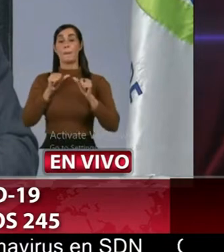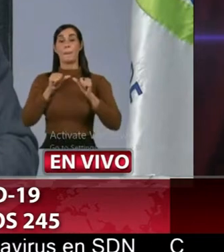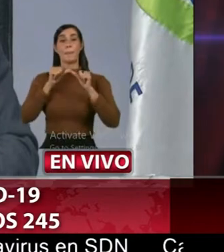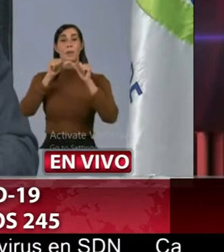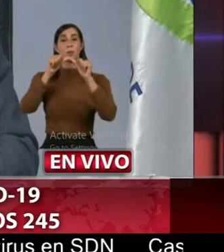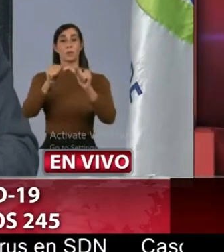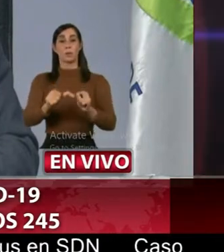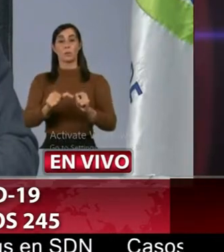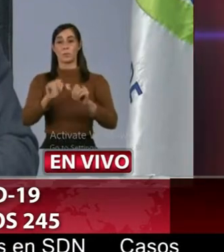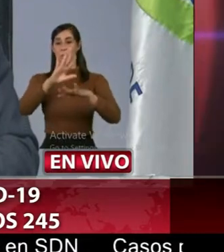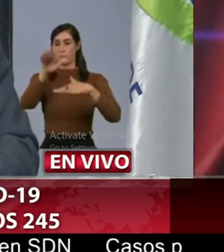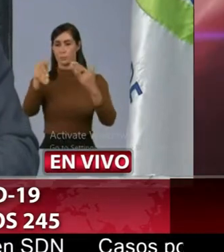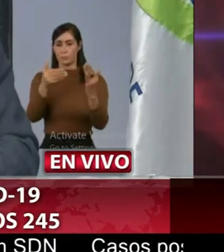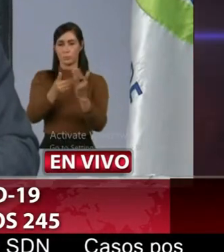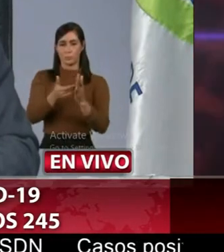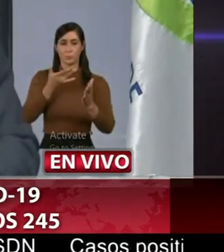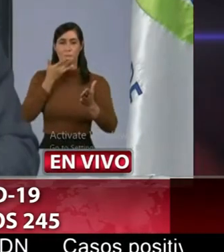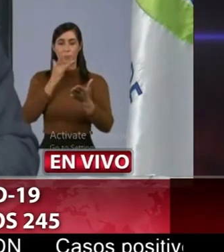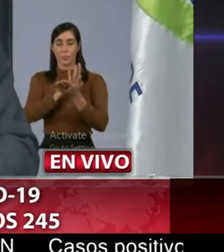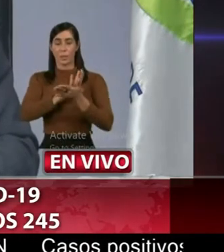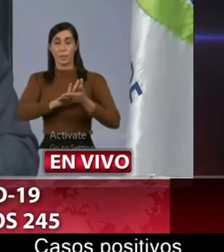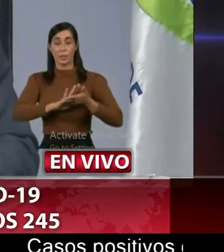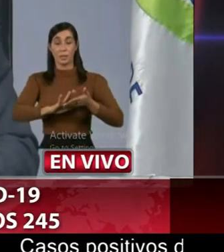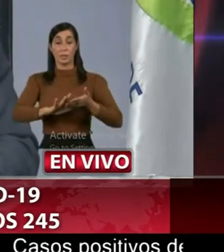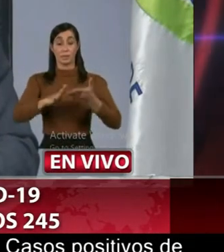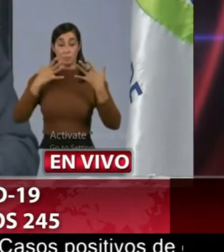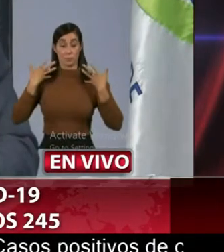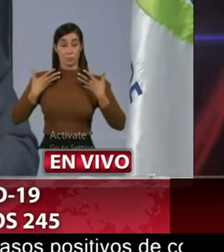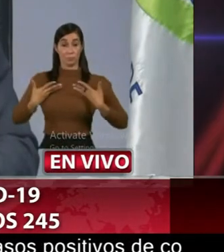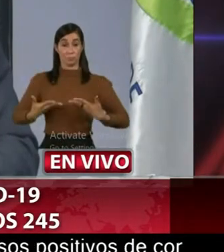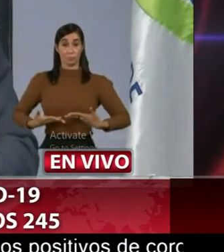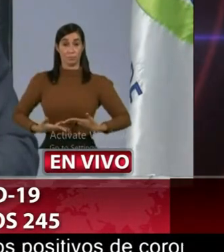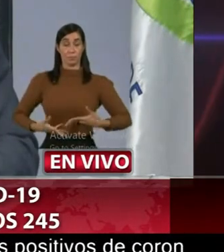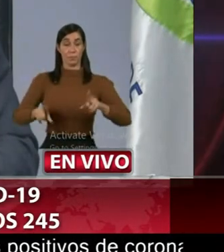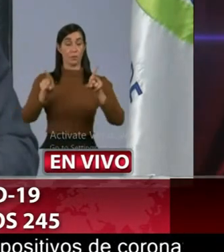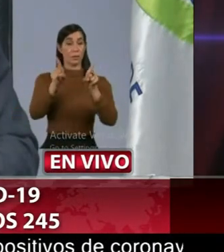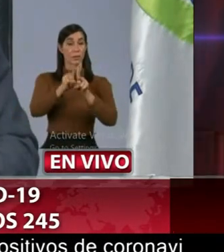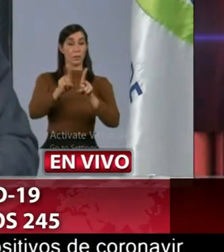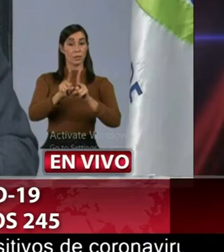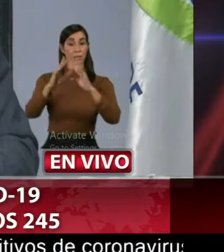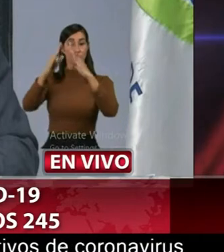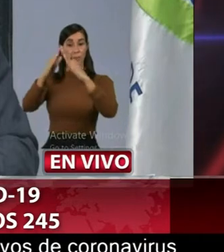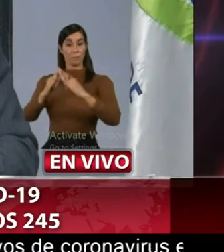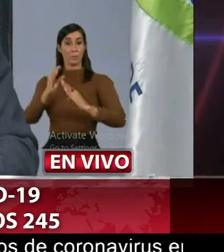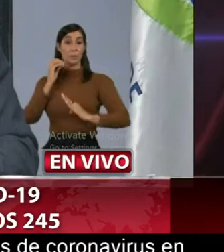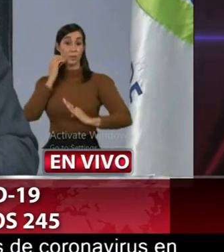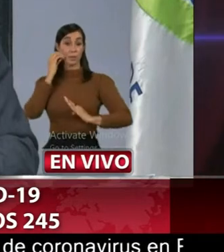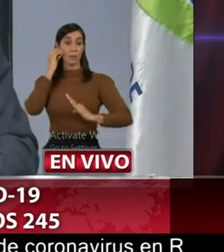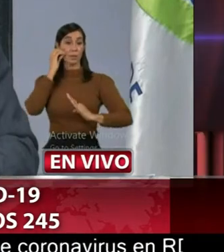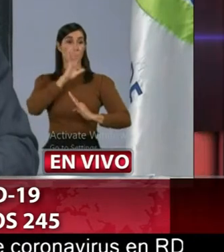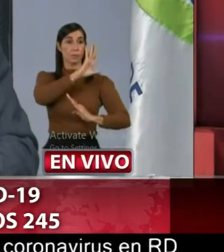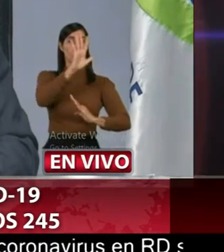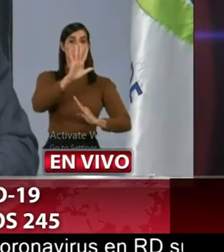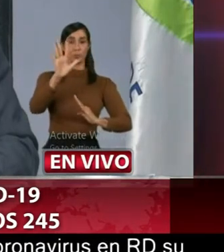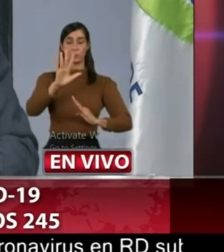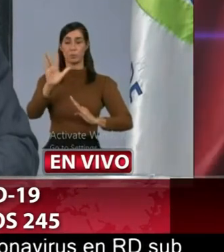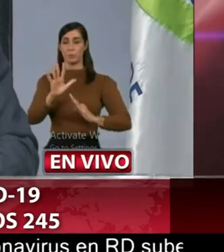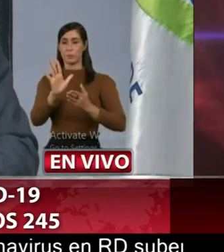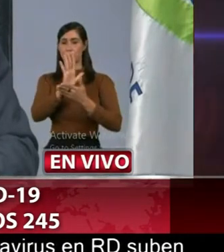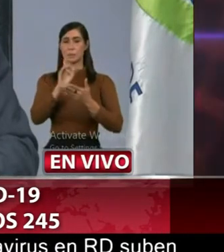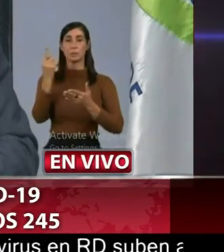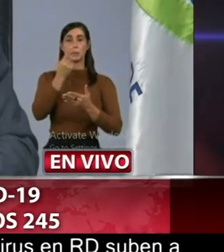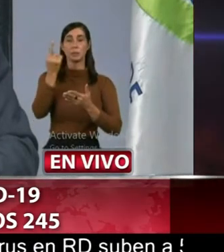las medidas de higiene tanto personal como en el hogar lavado